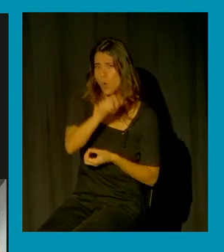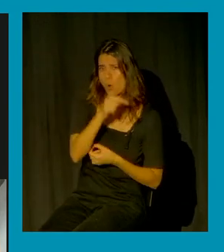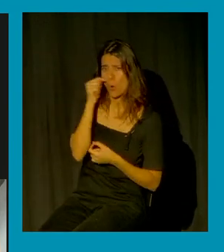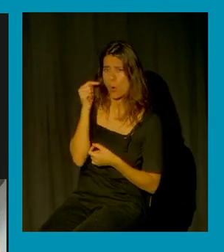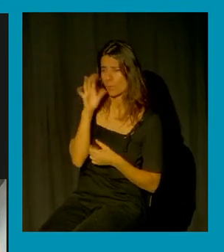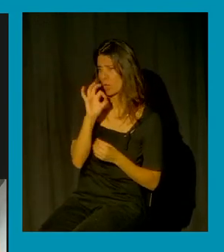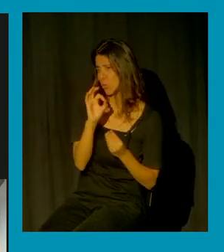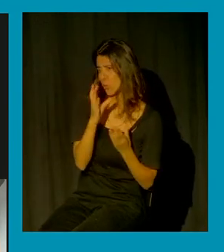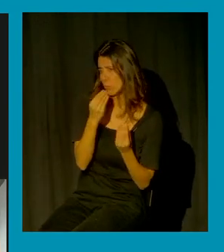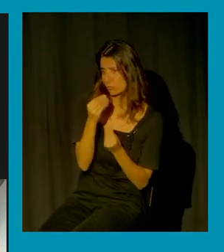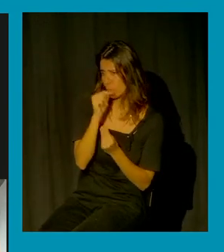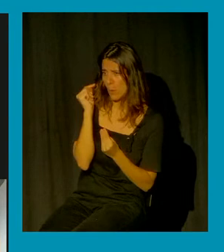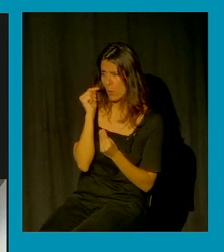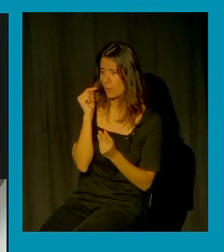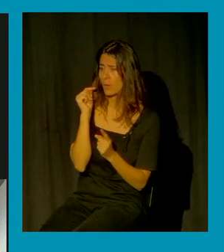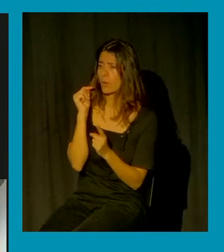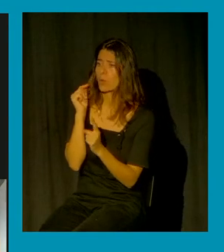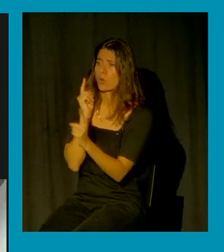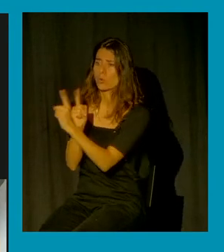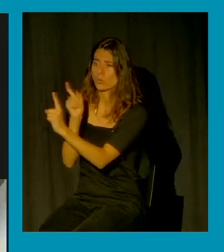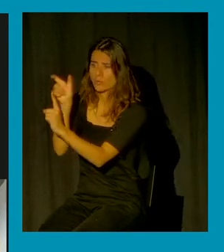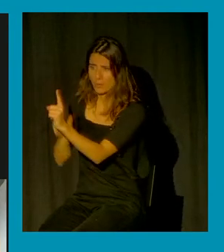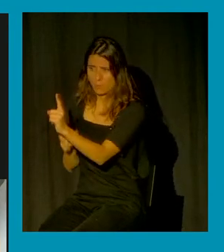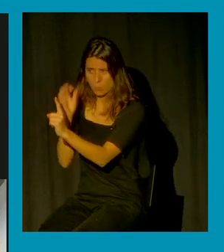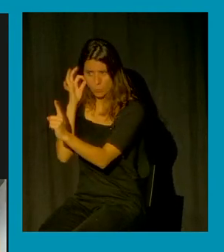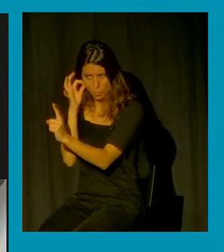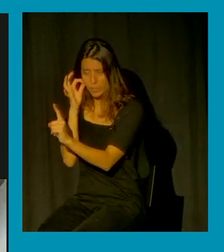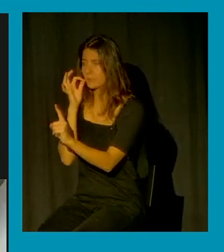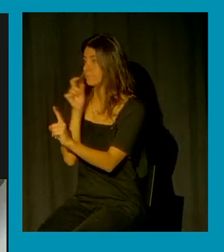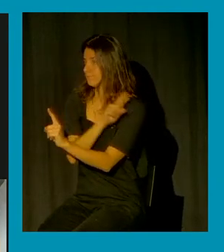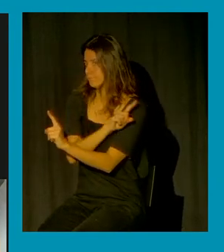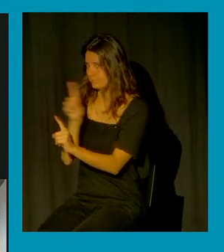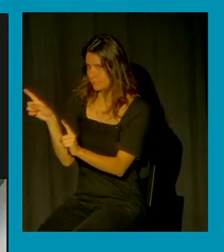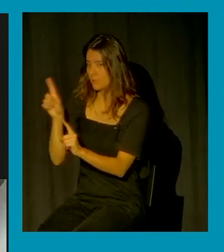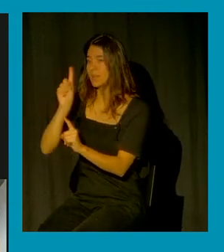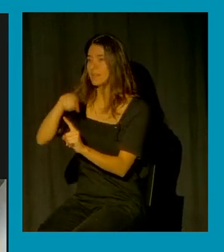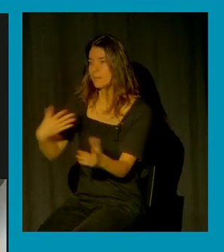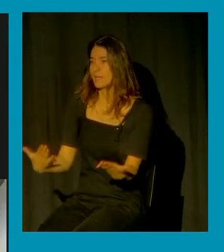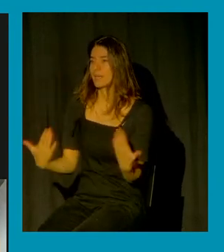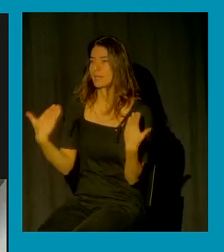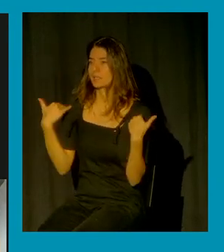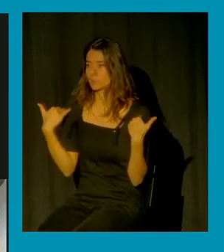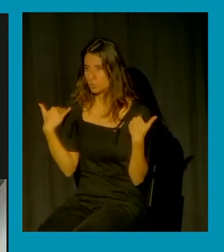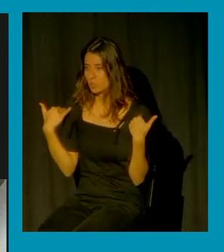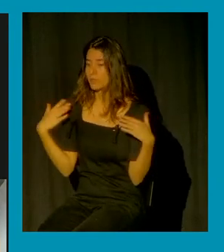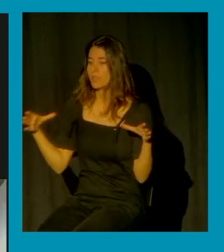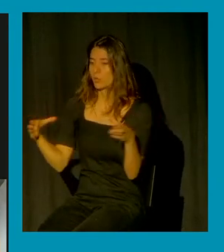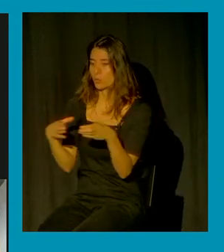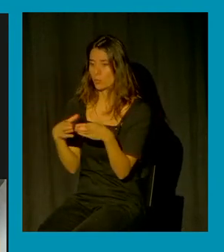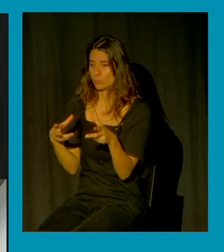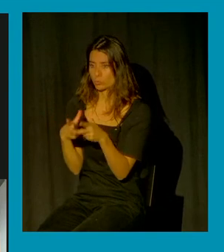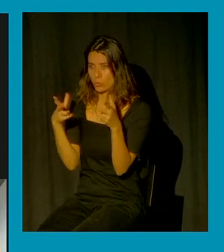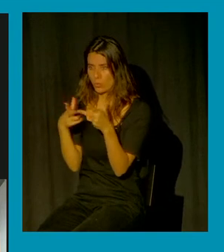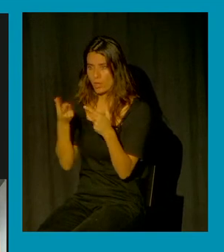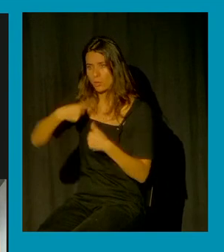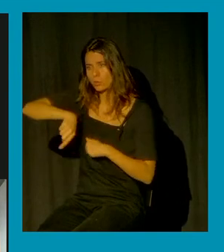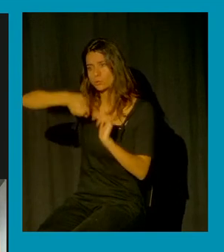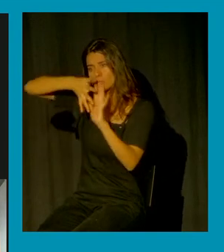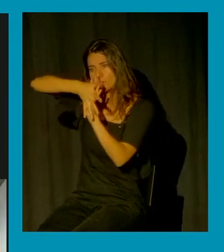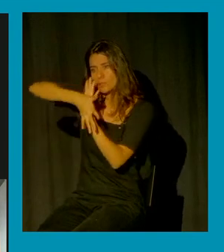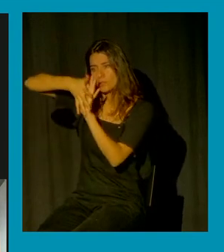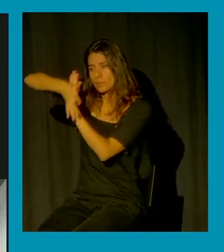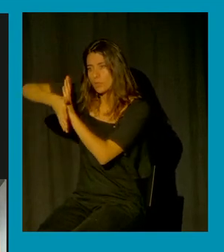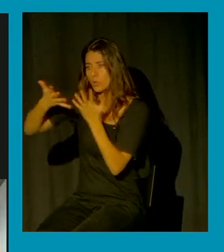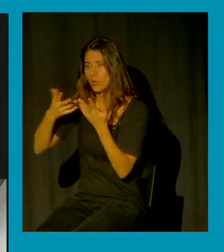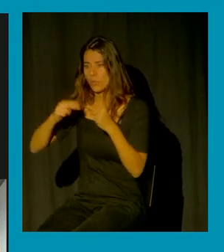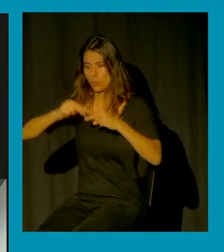por varios sobre una mujer o sobre varias mujeres sino la responsabilidad que tiene el conjunto social de cómo construye comprende y